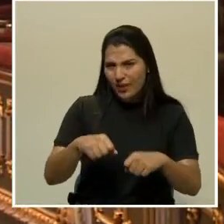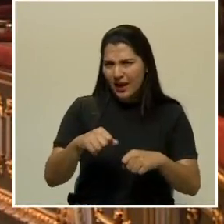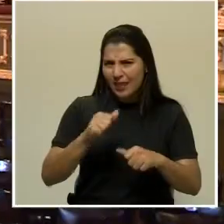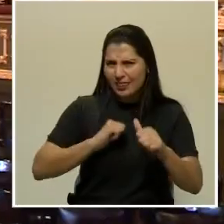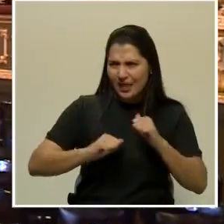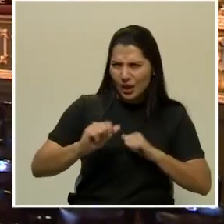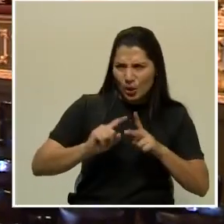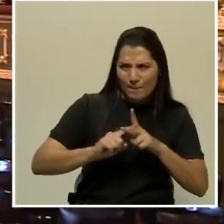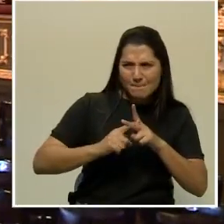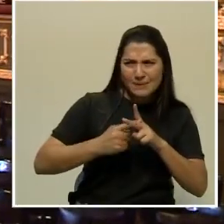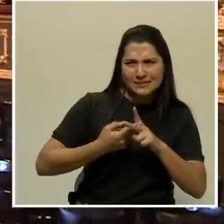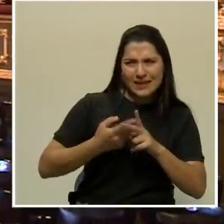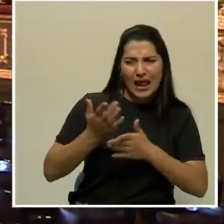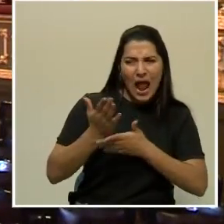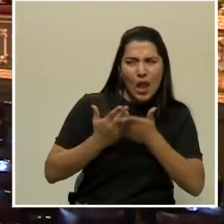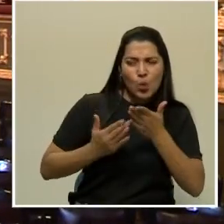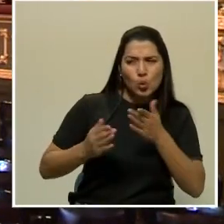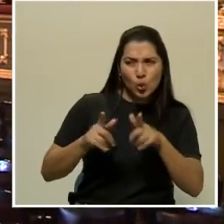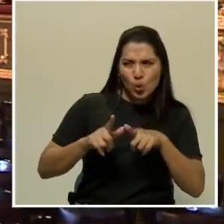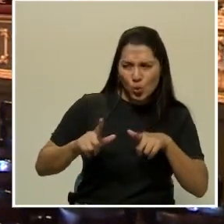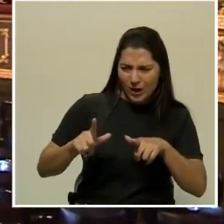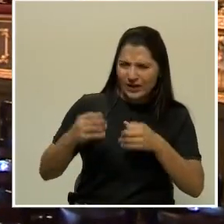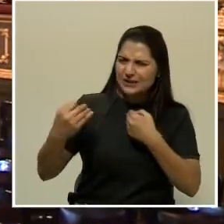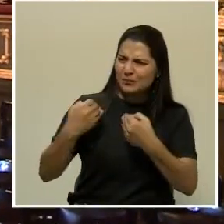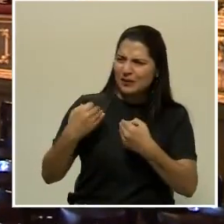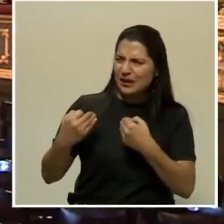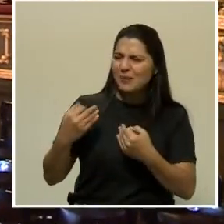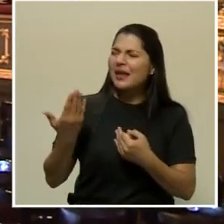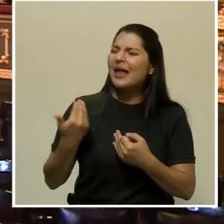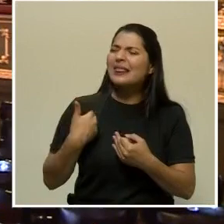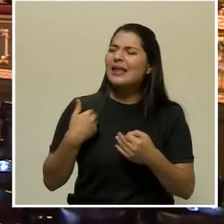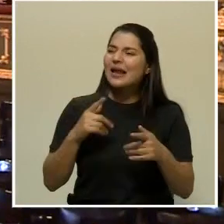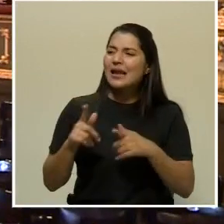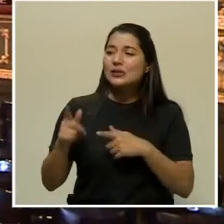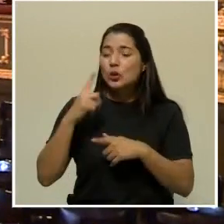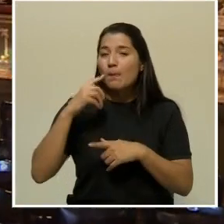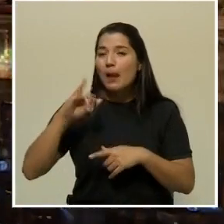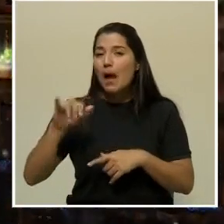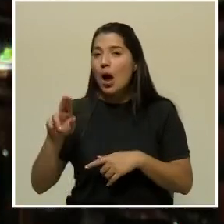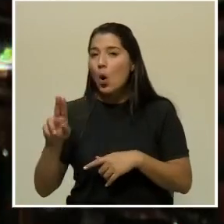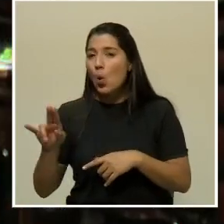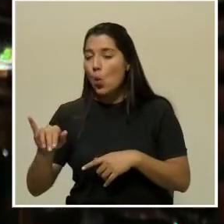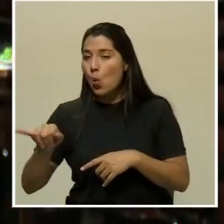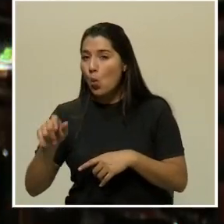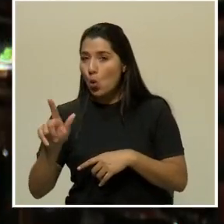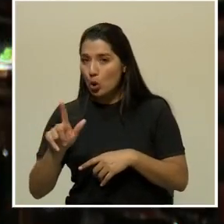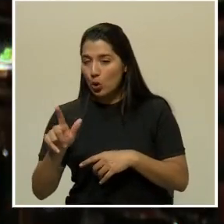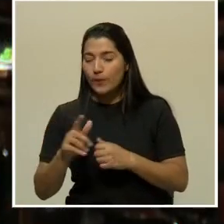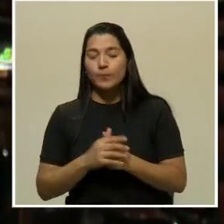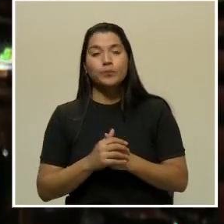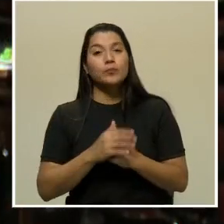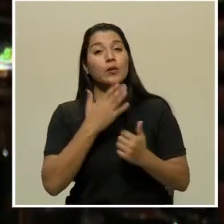en qué modalidad, qué es lo que tienen preparado para julio. Bueno, esto tiene que ver muchísimo con